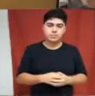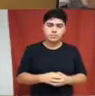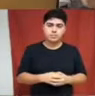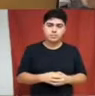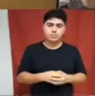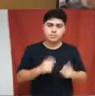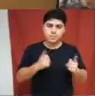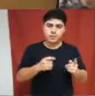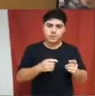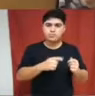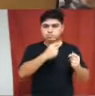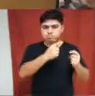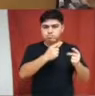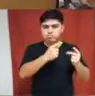argumentos es que nos vamos a acompañar.